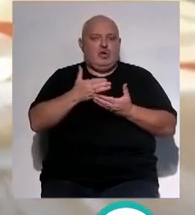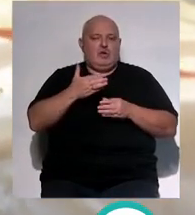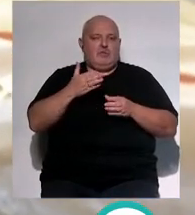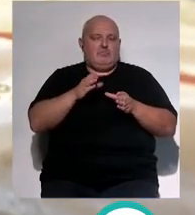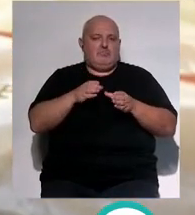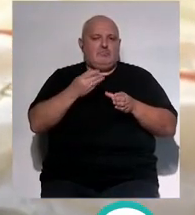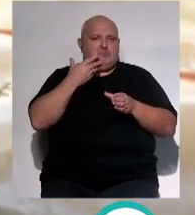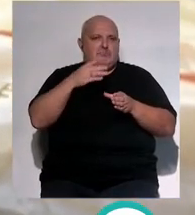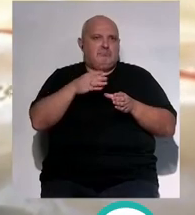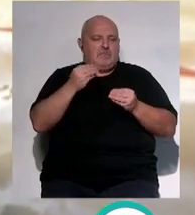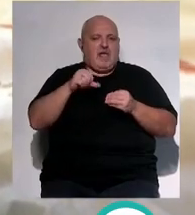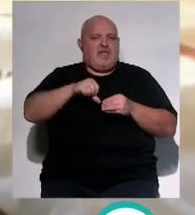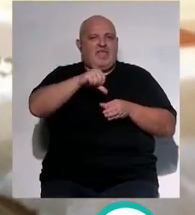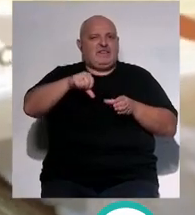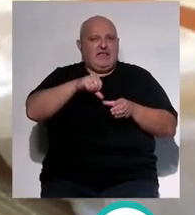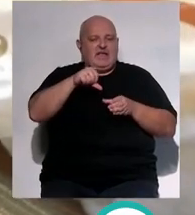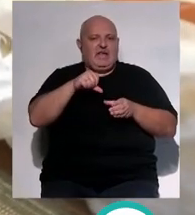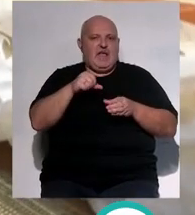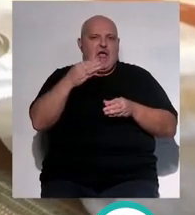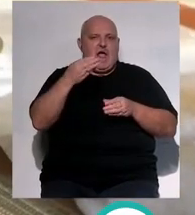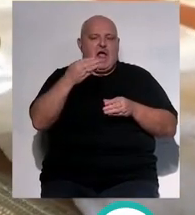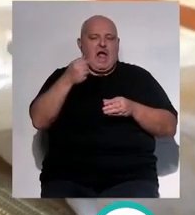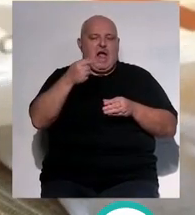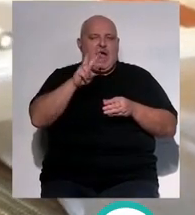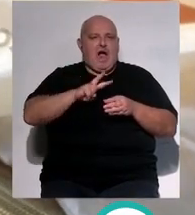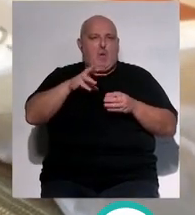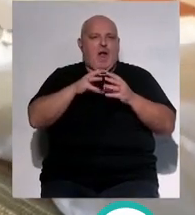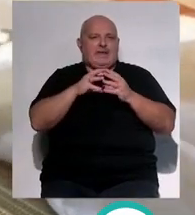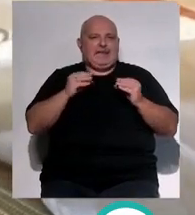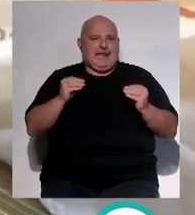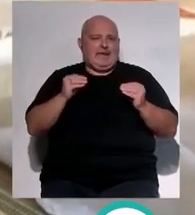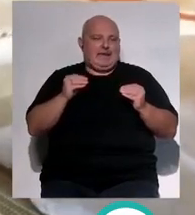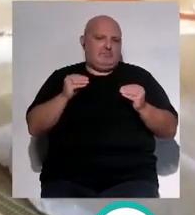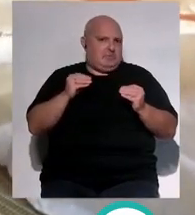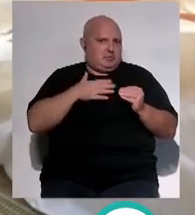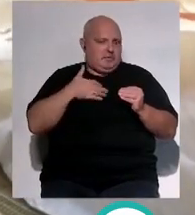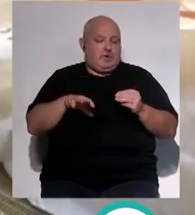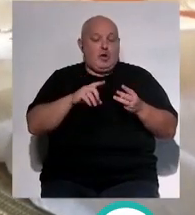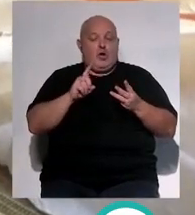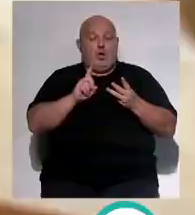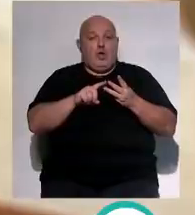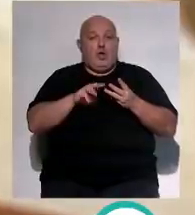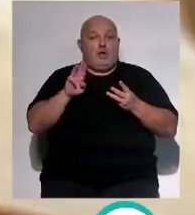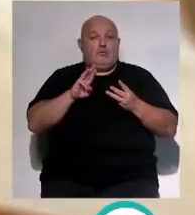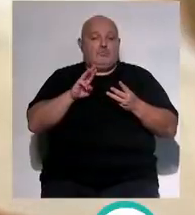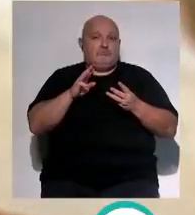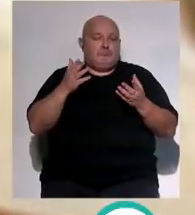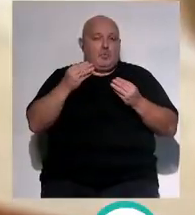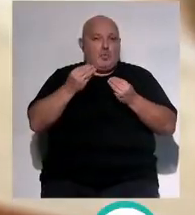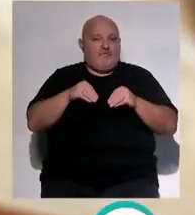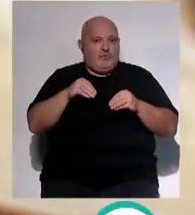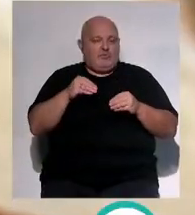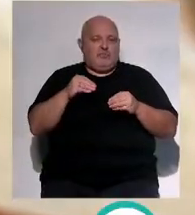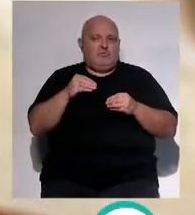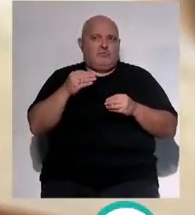una parte grasa que puede ser aceite de oliva aguacate ya estoy dando muchos imprescindibles y la parte proteica que puede ser pues huevo